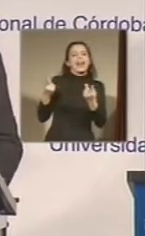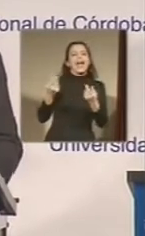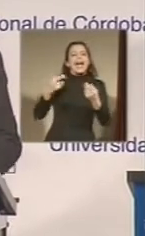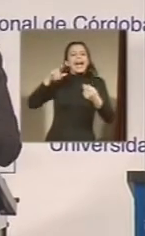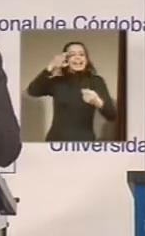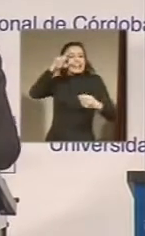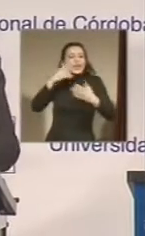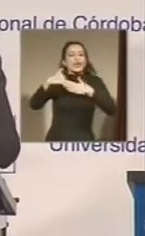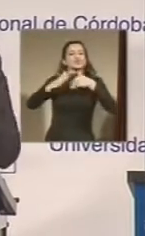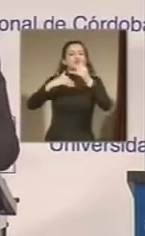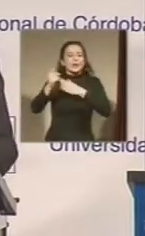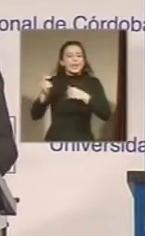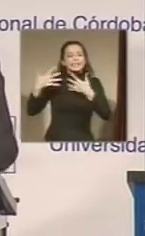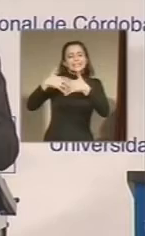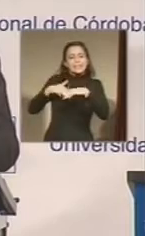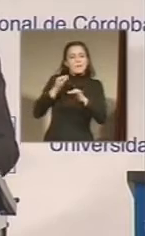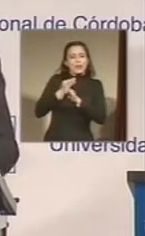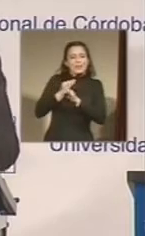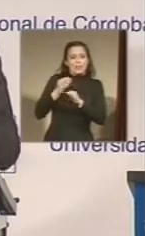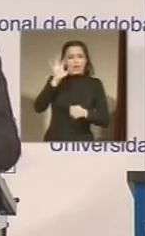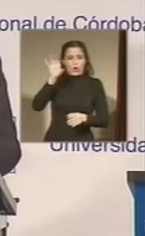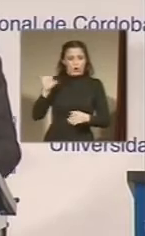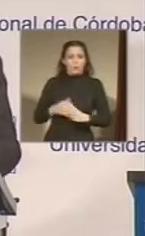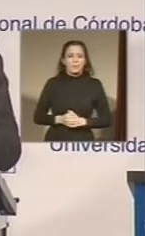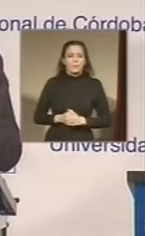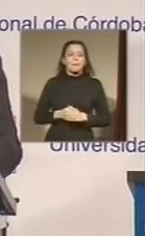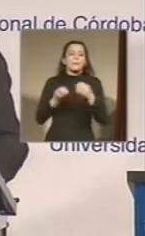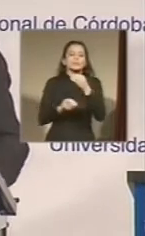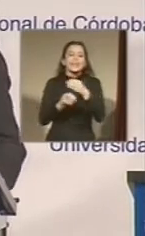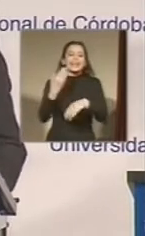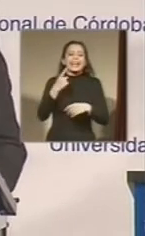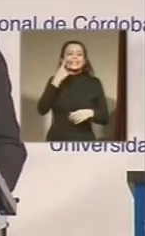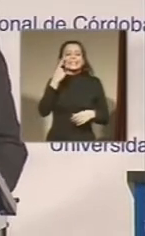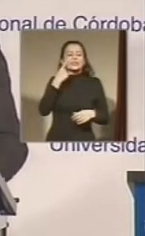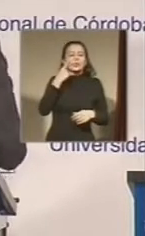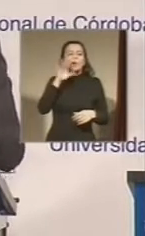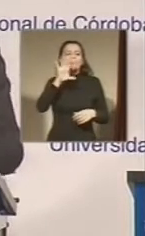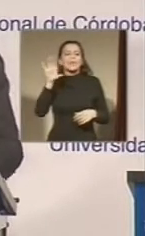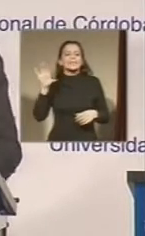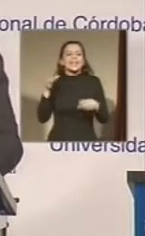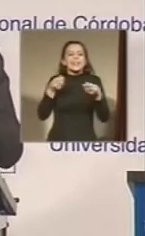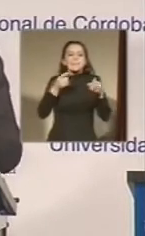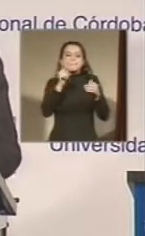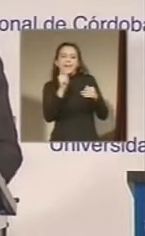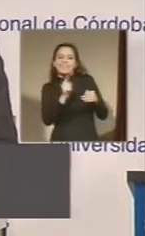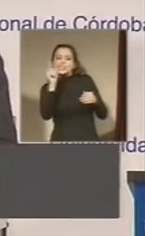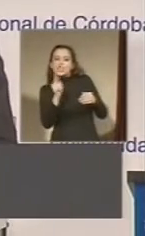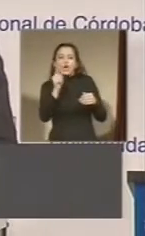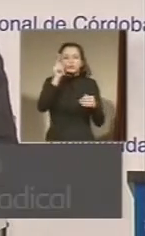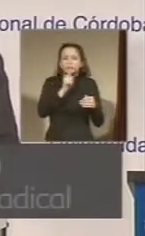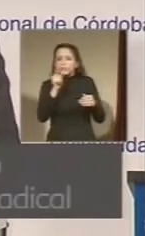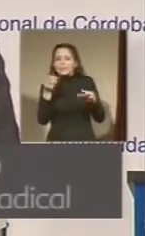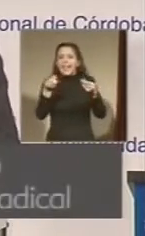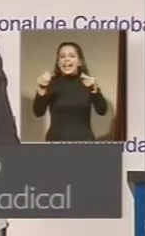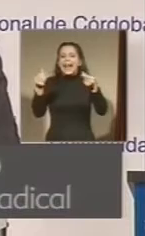el Instituto Provincial de Medición de la Calidad de la Educación en Córdoba. Todos los años, cada escuela